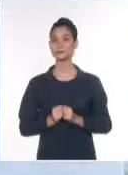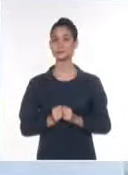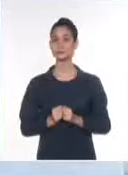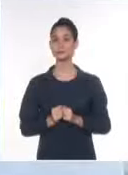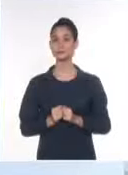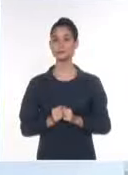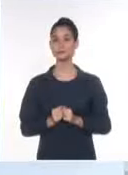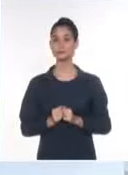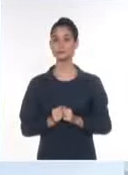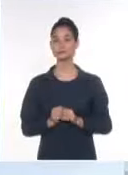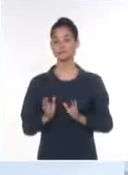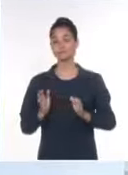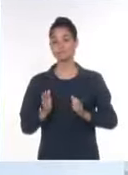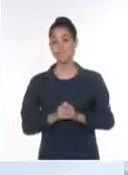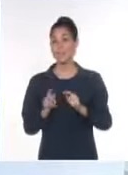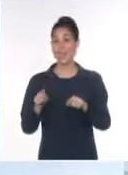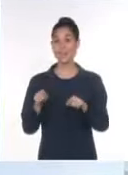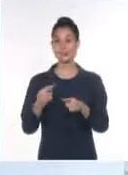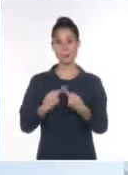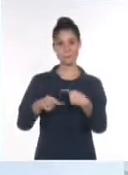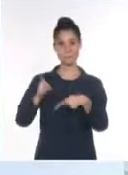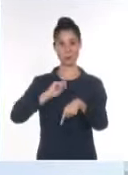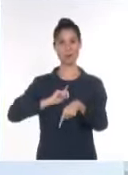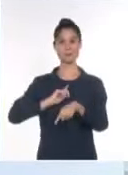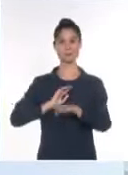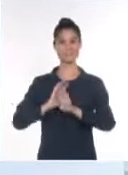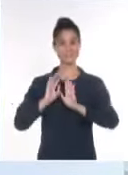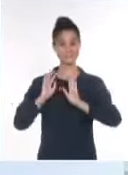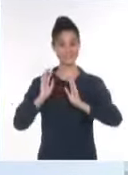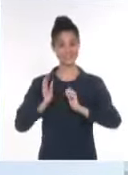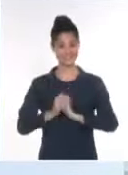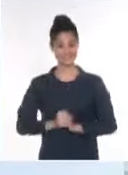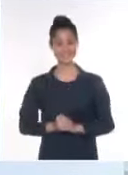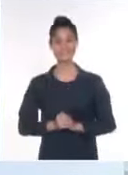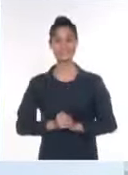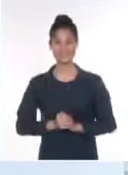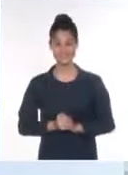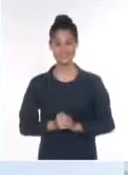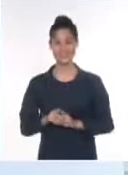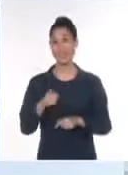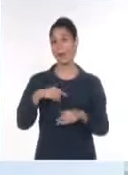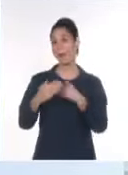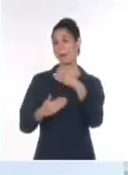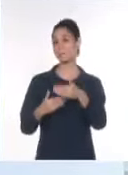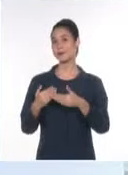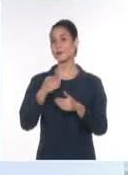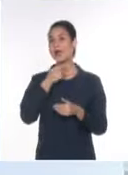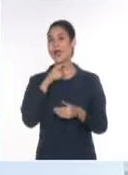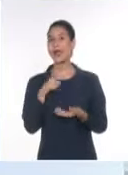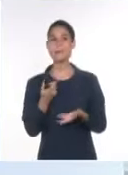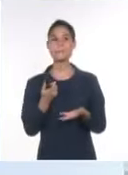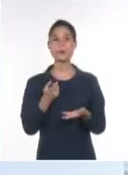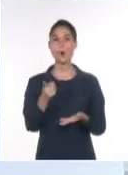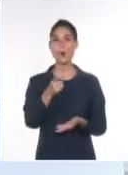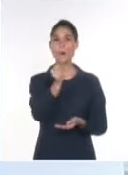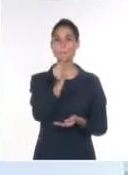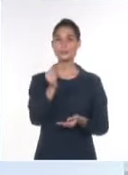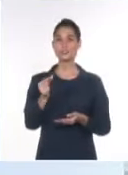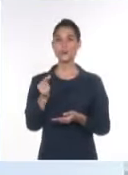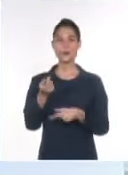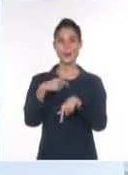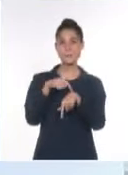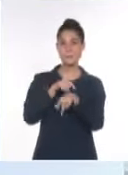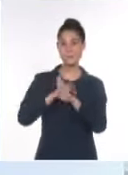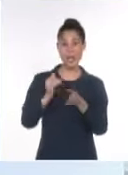volvió a salir mal. Y una muestra evidente es ese apoyo internacional que recibieron en minutos y que ya está reculando.